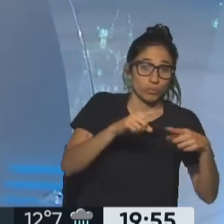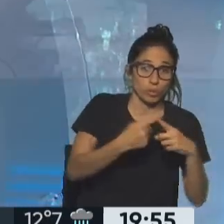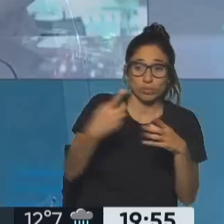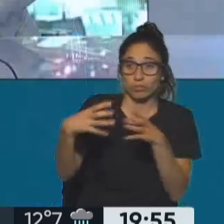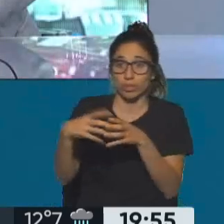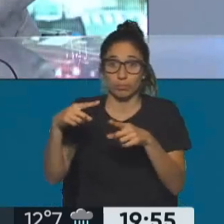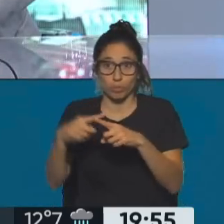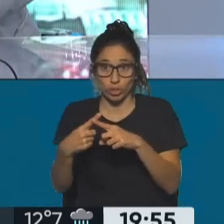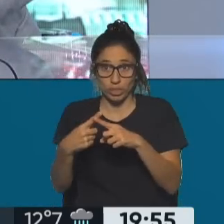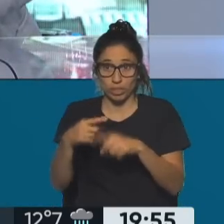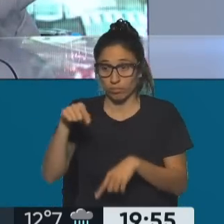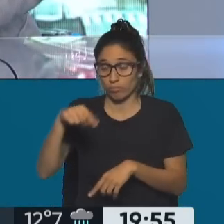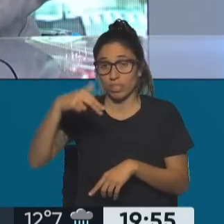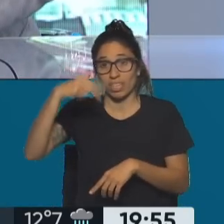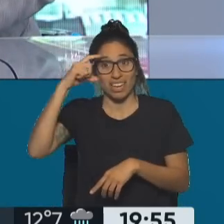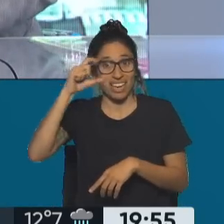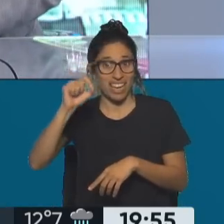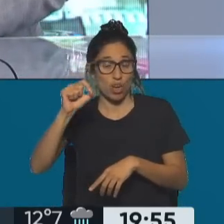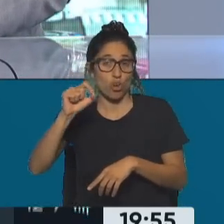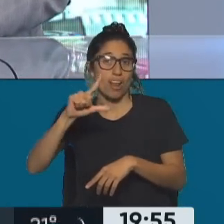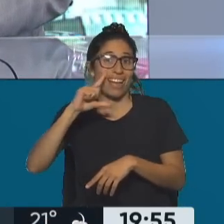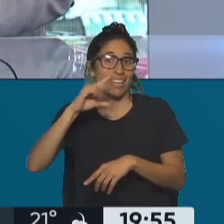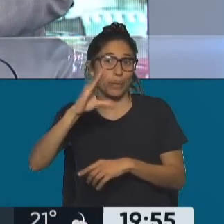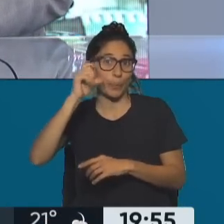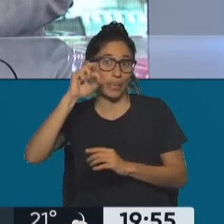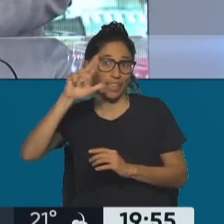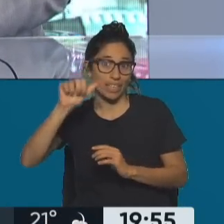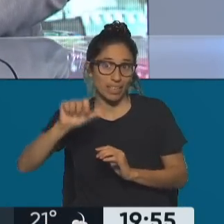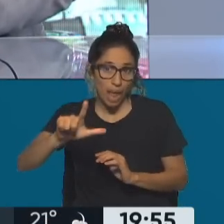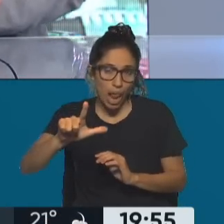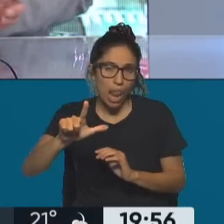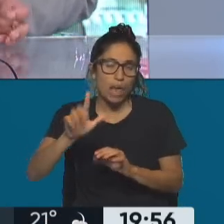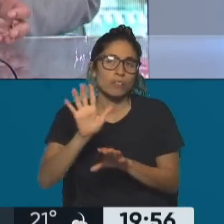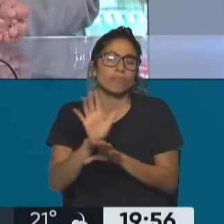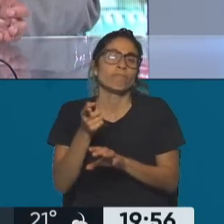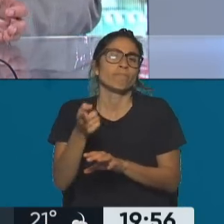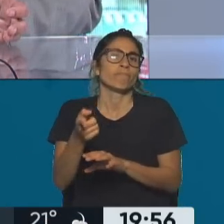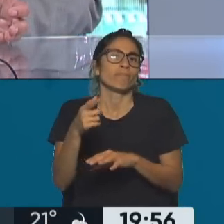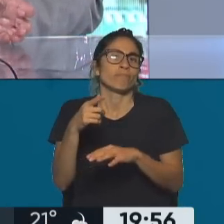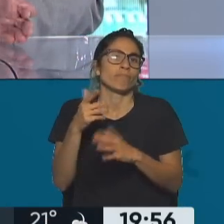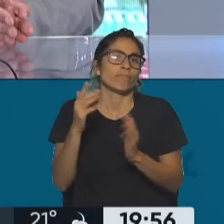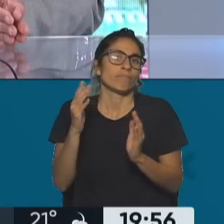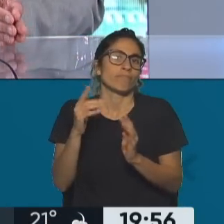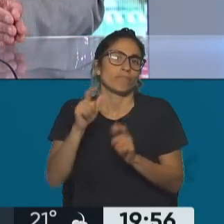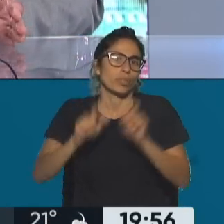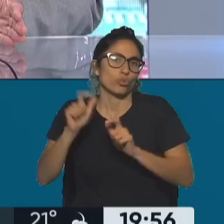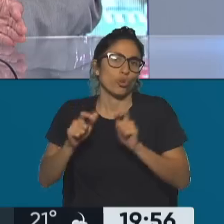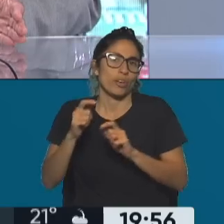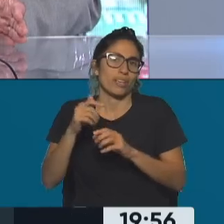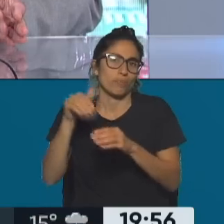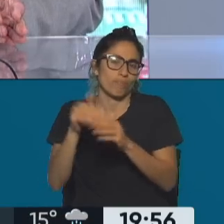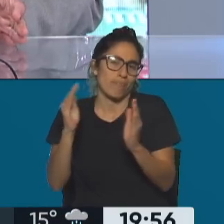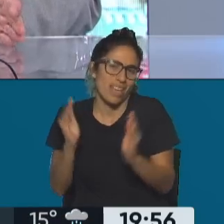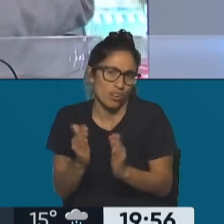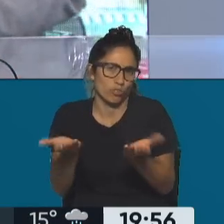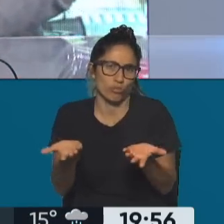neoliberal. Sí, total. Y yo estoy seguro que es una alternativa minoritaria. Los mismos que dicen que van a votar a mi ley, y